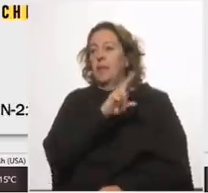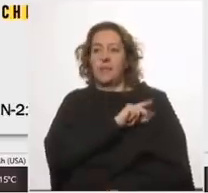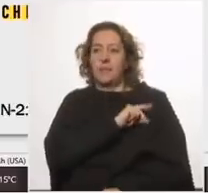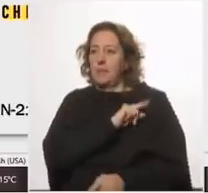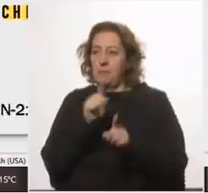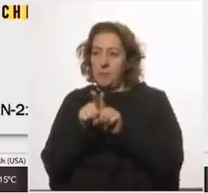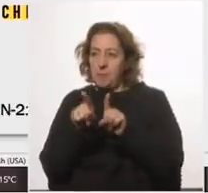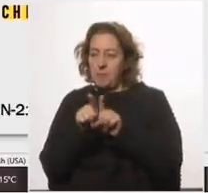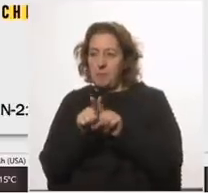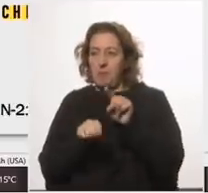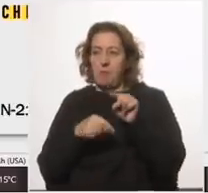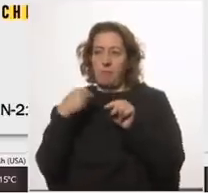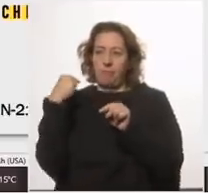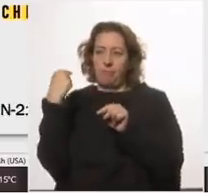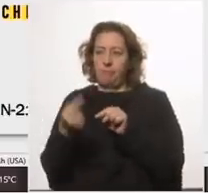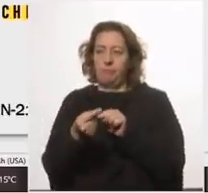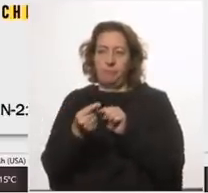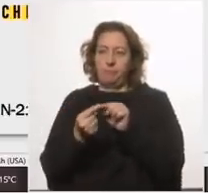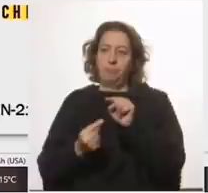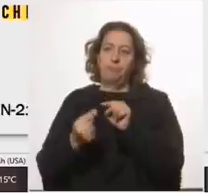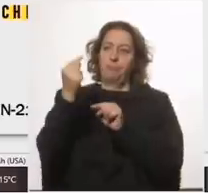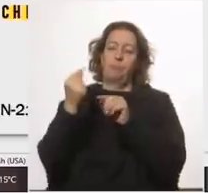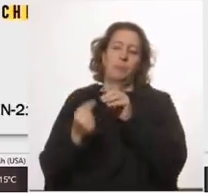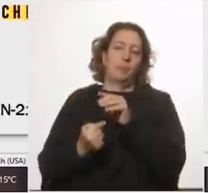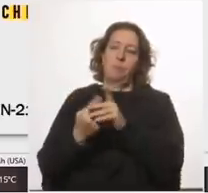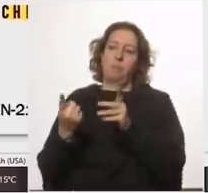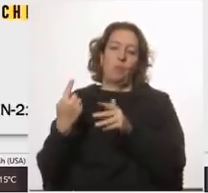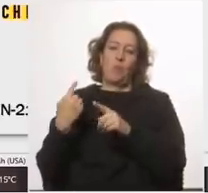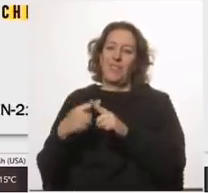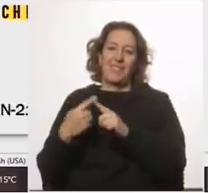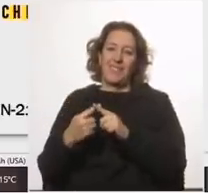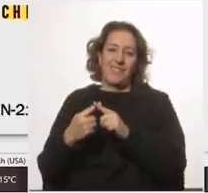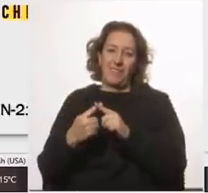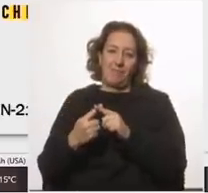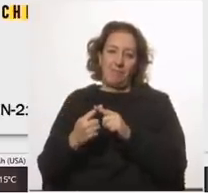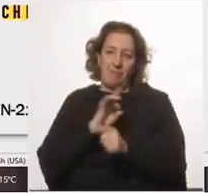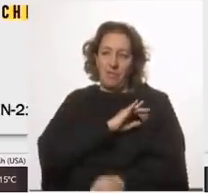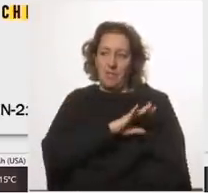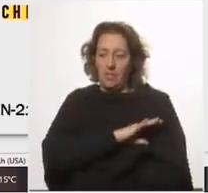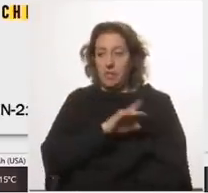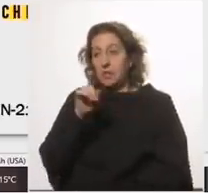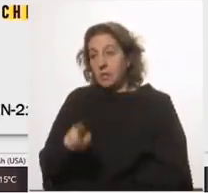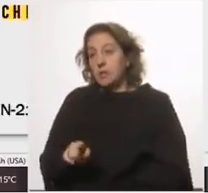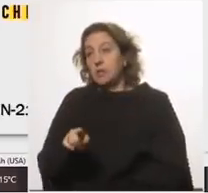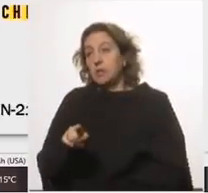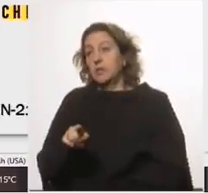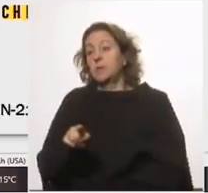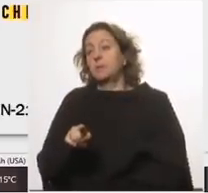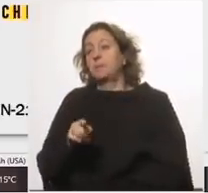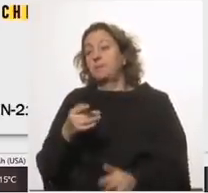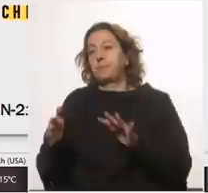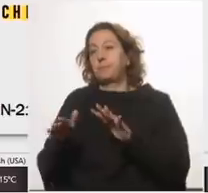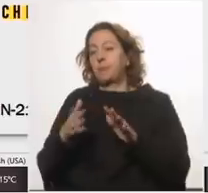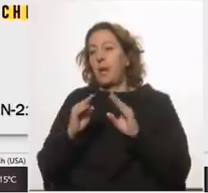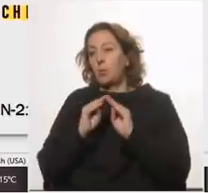y luego hay un pico que no existe en Chile y esto nos permite pensar esta lámina nos